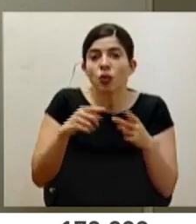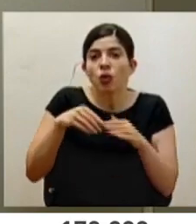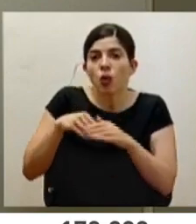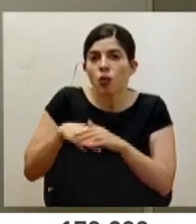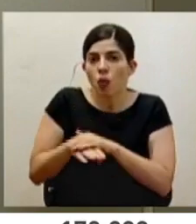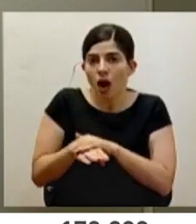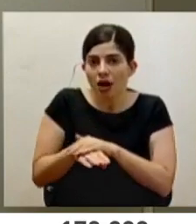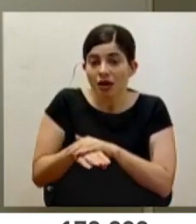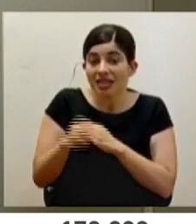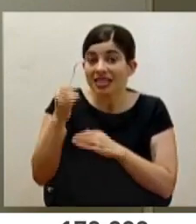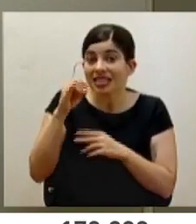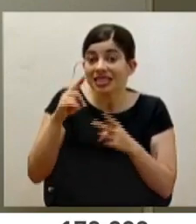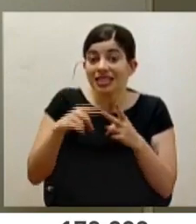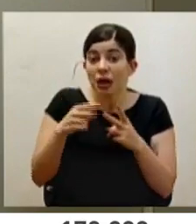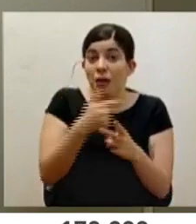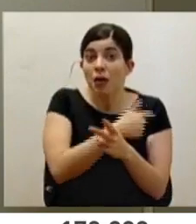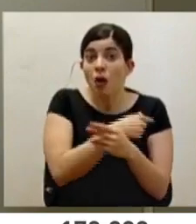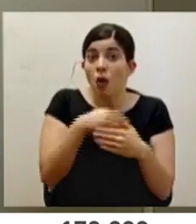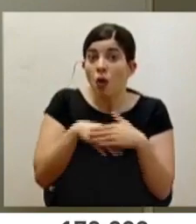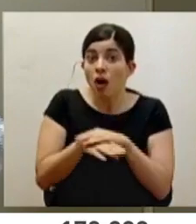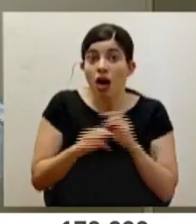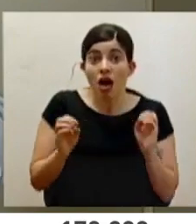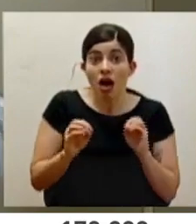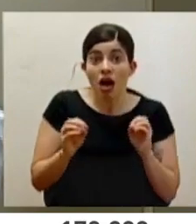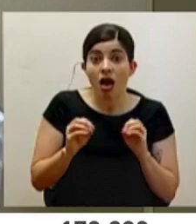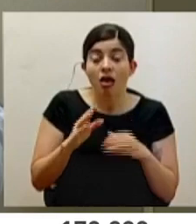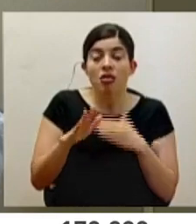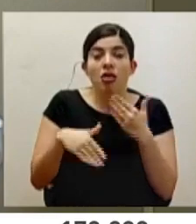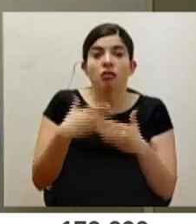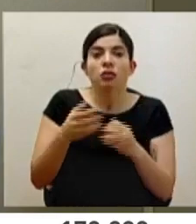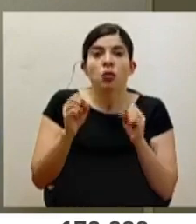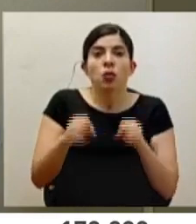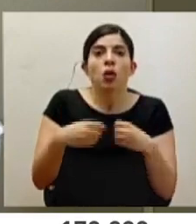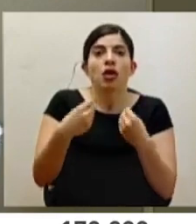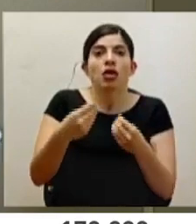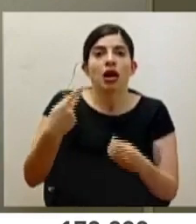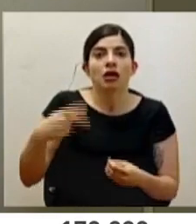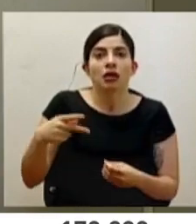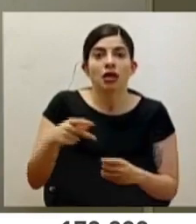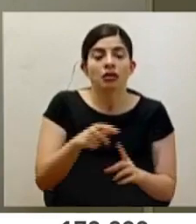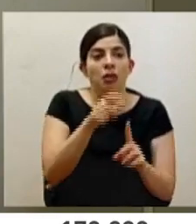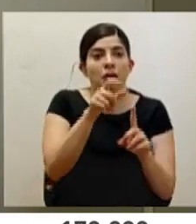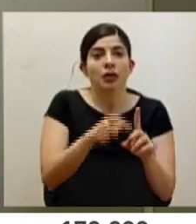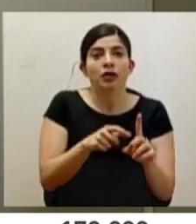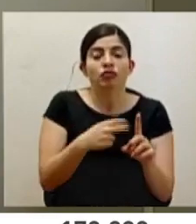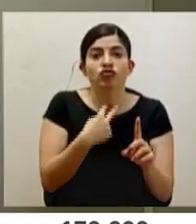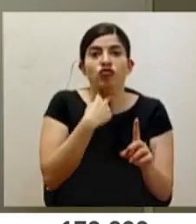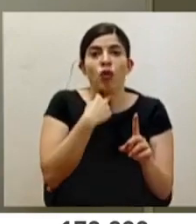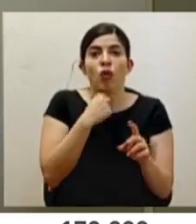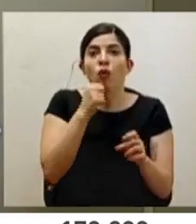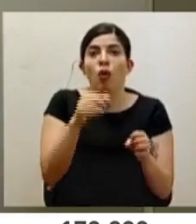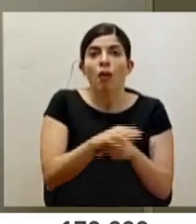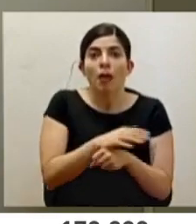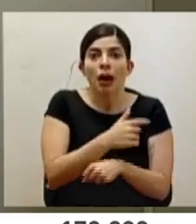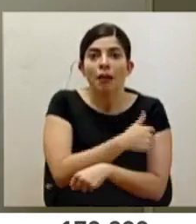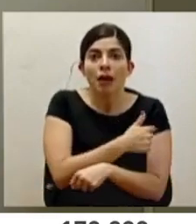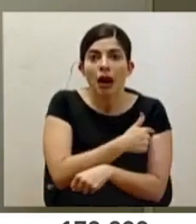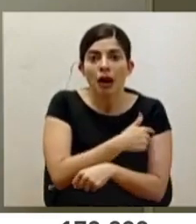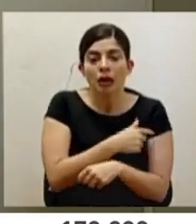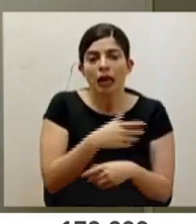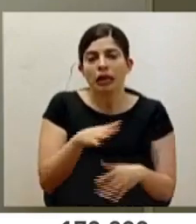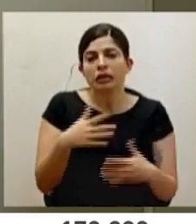Si no se guarda la segunda dosis, podríamos exponer a que una persona no complete su esquema de vacunación, lo cual sería